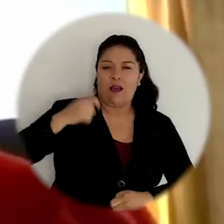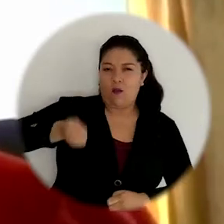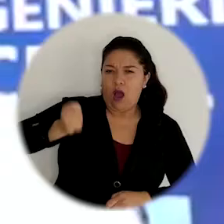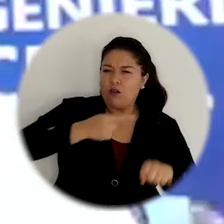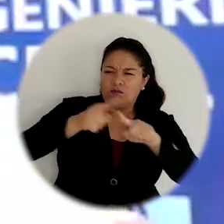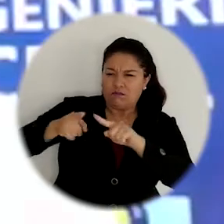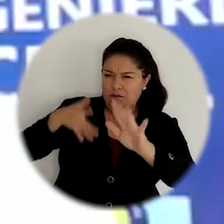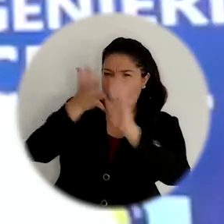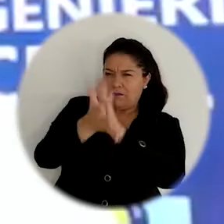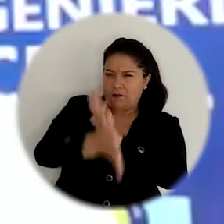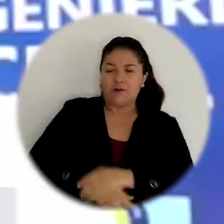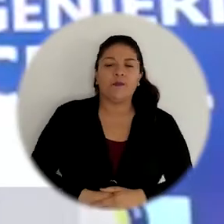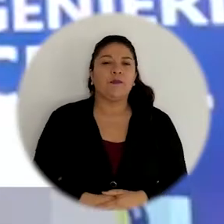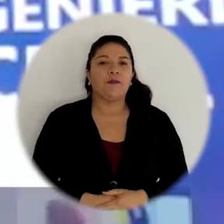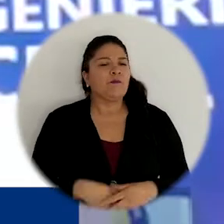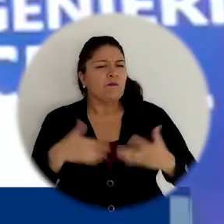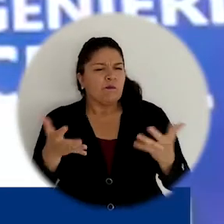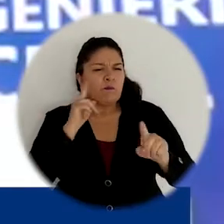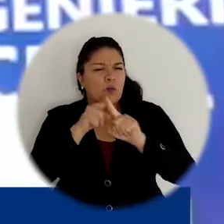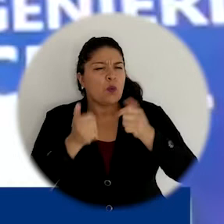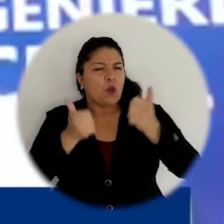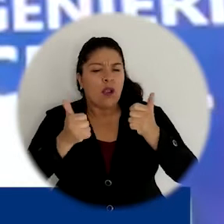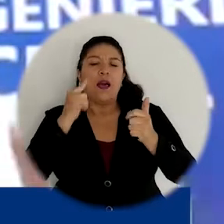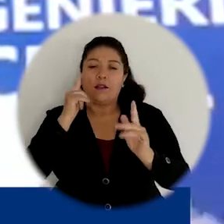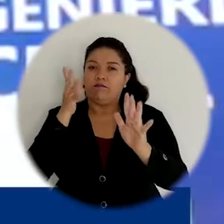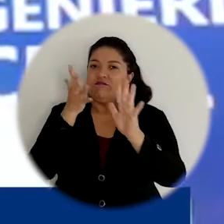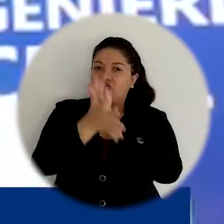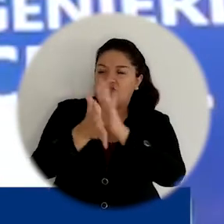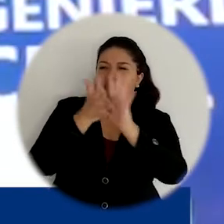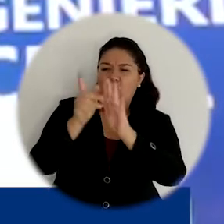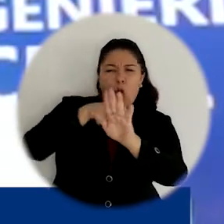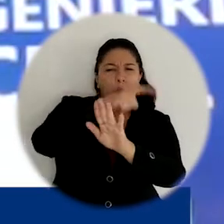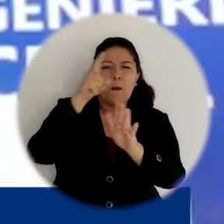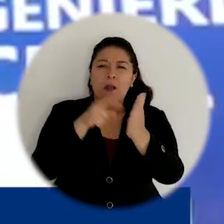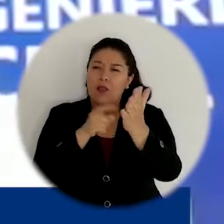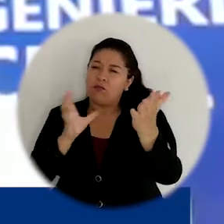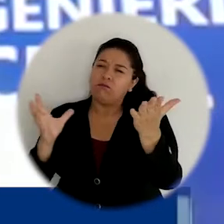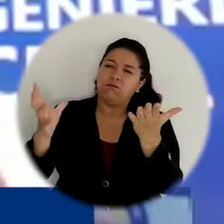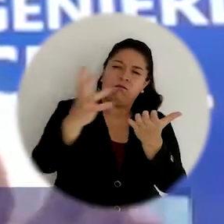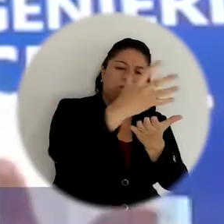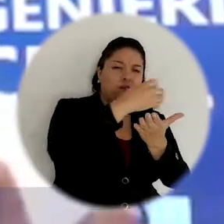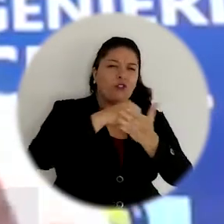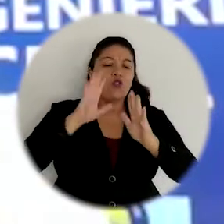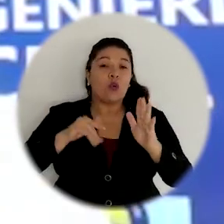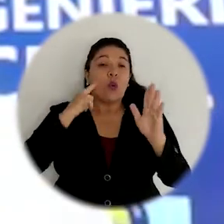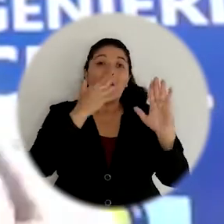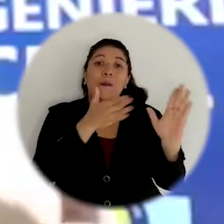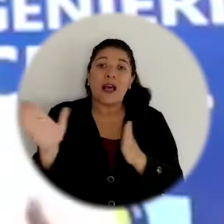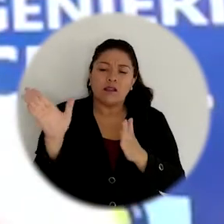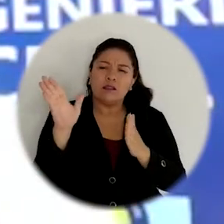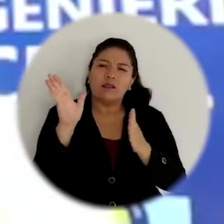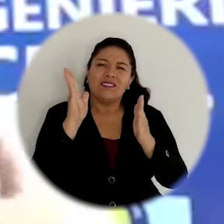el derecho. La idea es poder complementar toda esa información que tenemos en el plan de estudio,